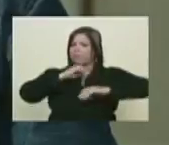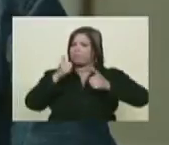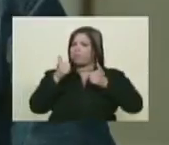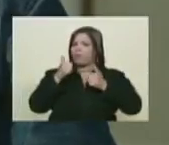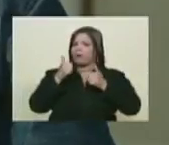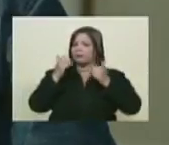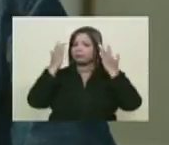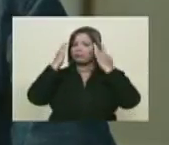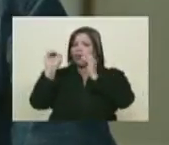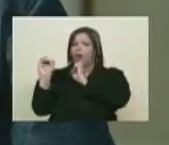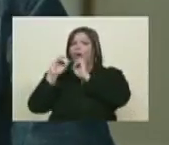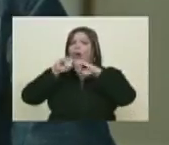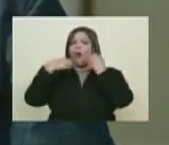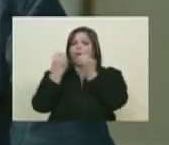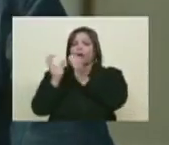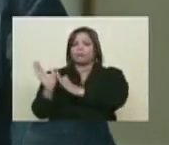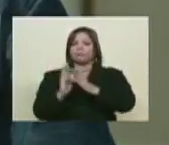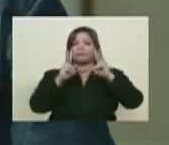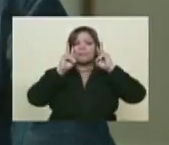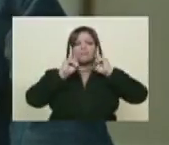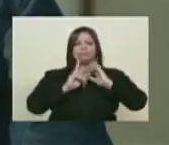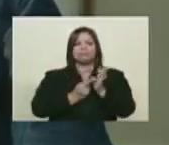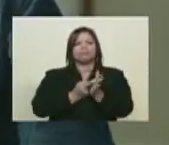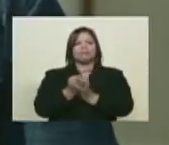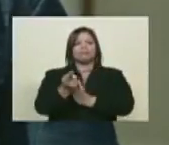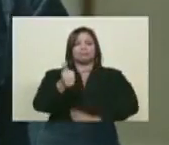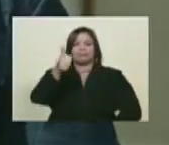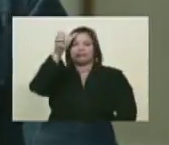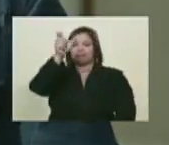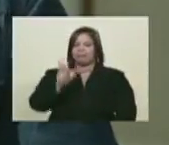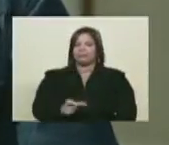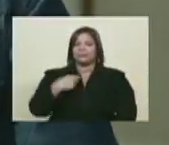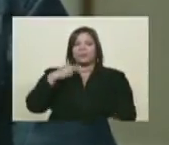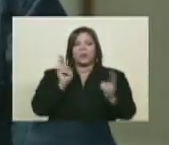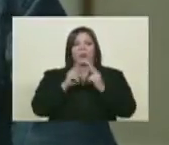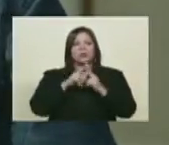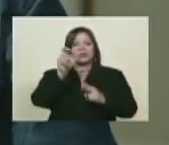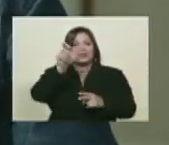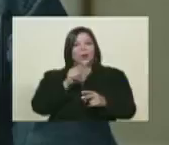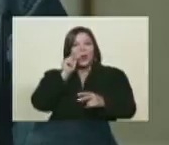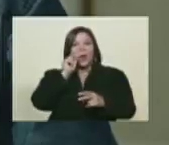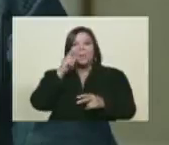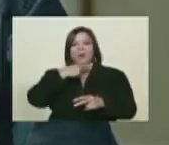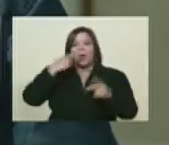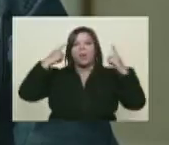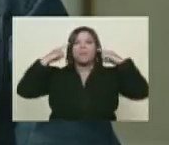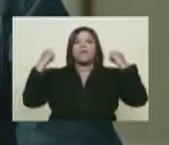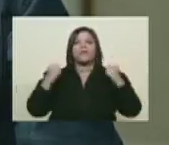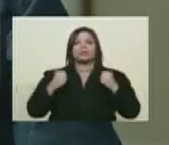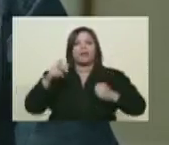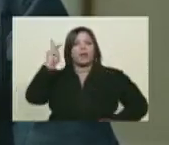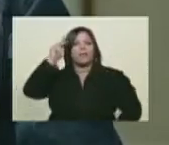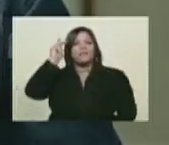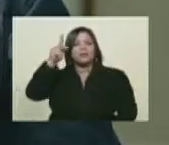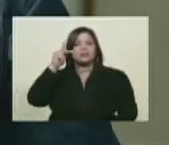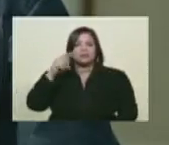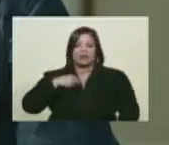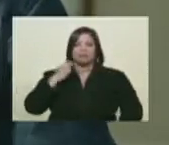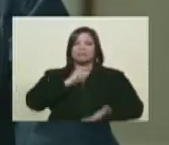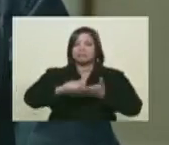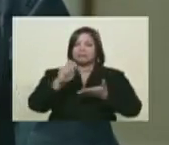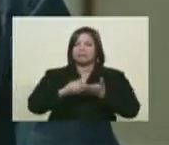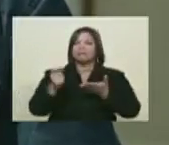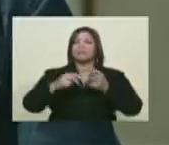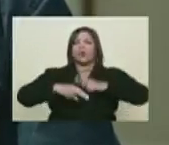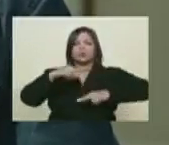organizado, transparente. Siempre conoció a Rodríguez Carucci como un profesional, un profesor que aporta, que